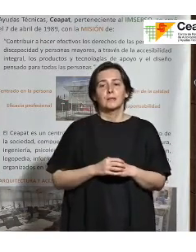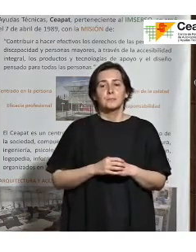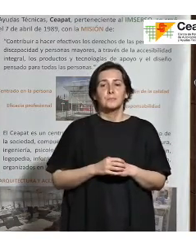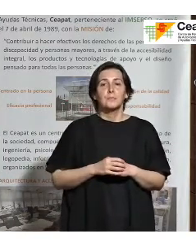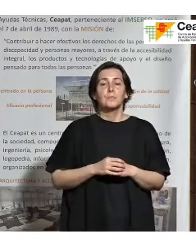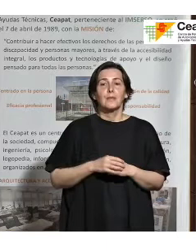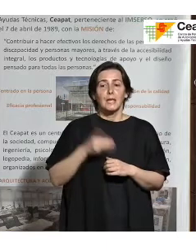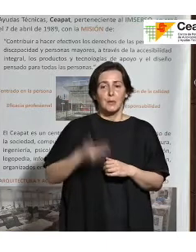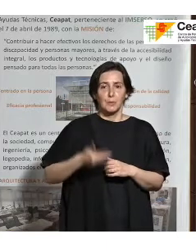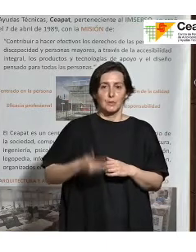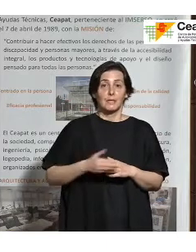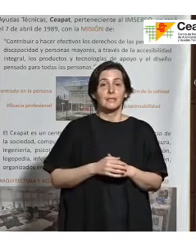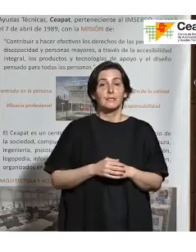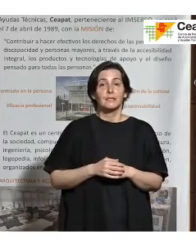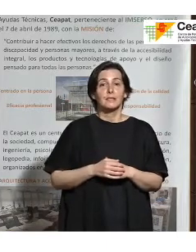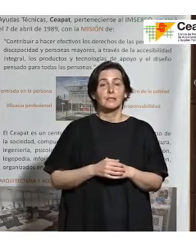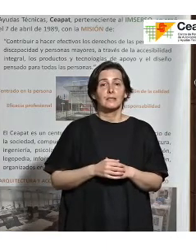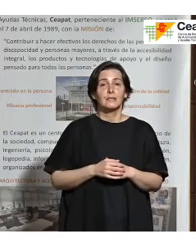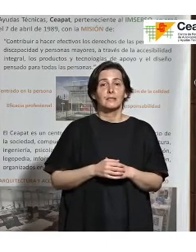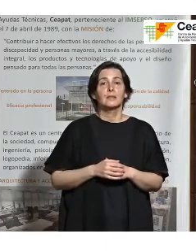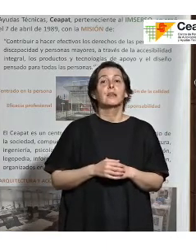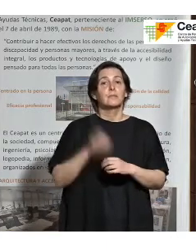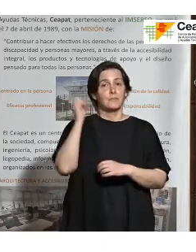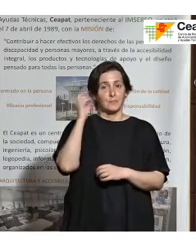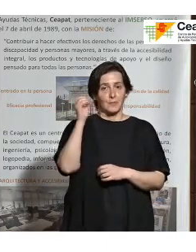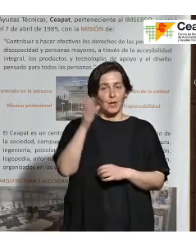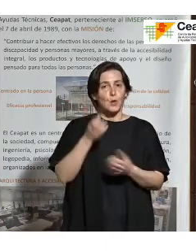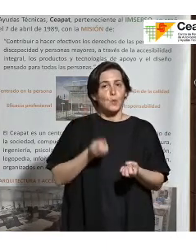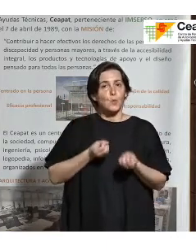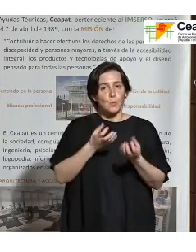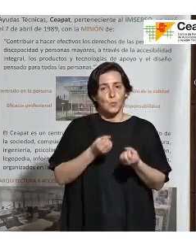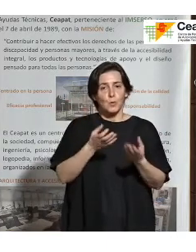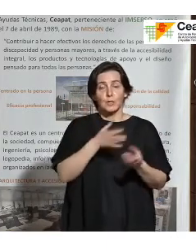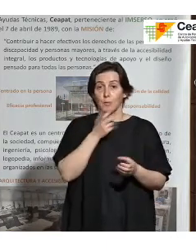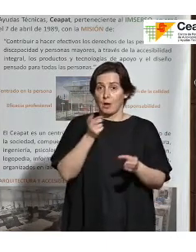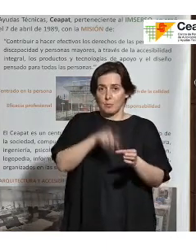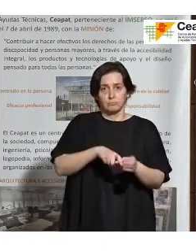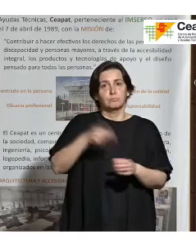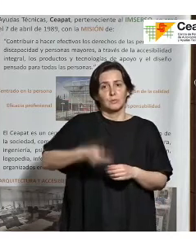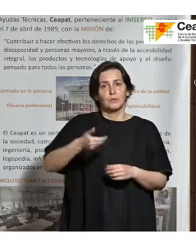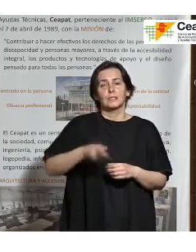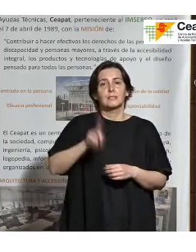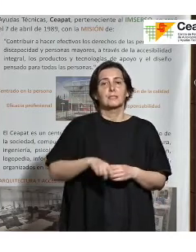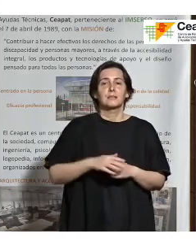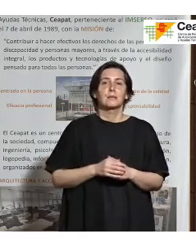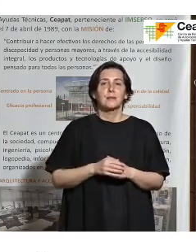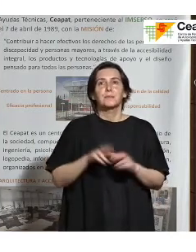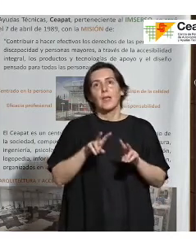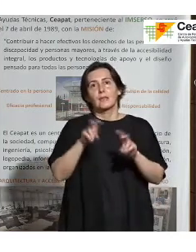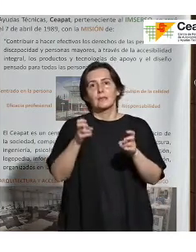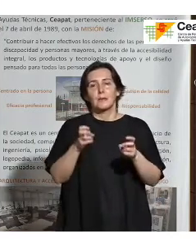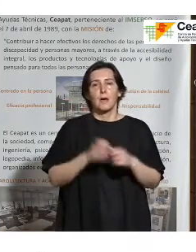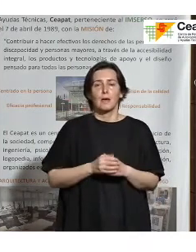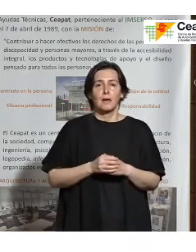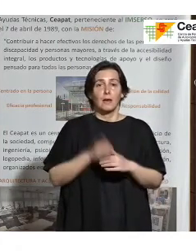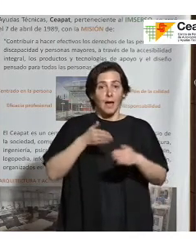bueno, sobre todo nos va a hablar Alejandro, que también sus aportaciones han sido fundamentales, pues de toda la parte